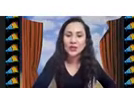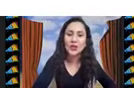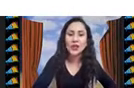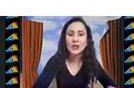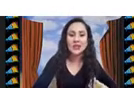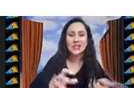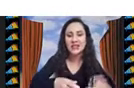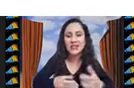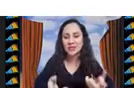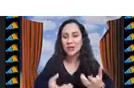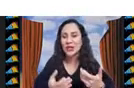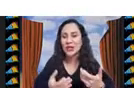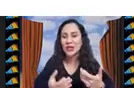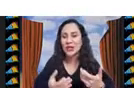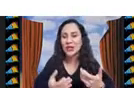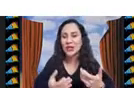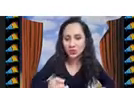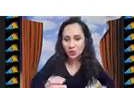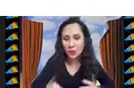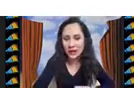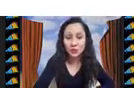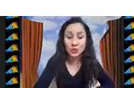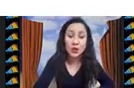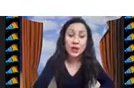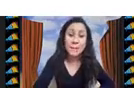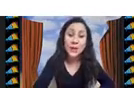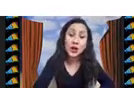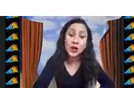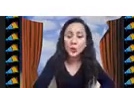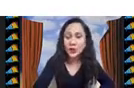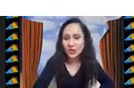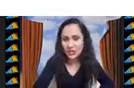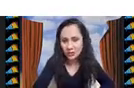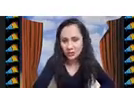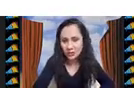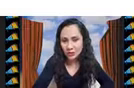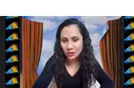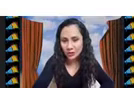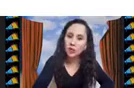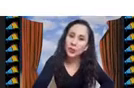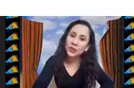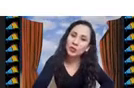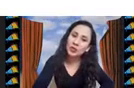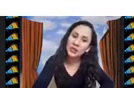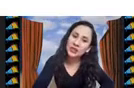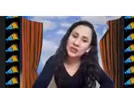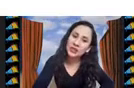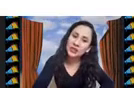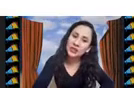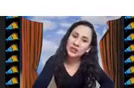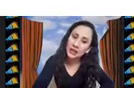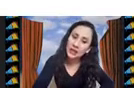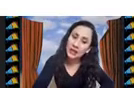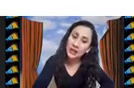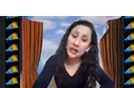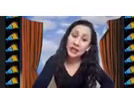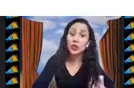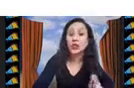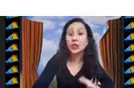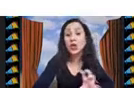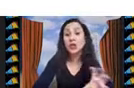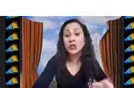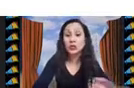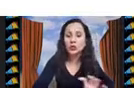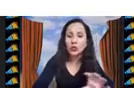beneficio total, pues sería seleccionar todos los objetos, pero no puedo seleccionar todos los objetos por esta restricción de aquí.